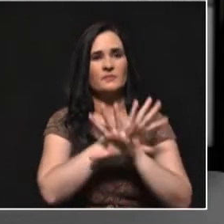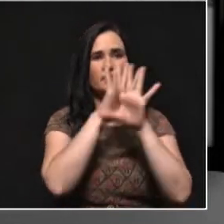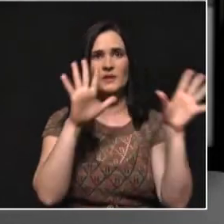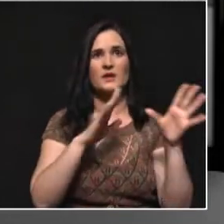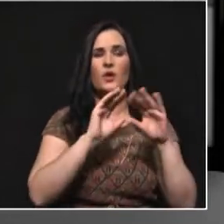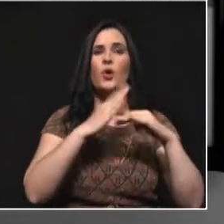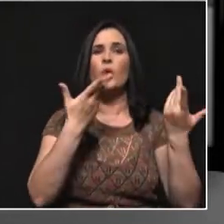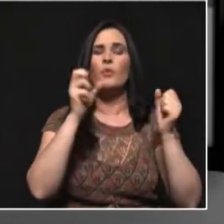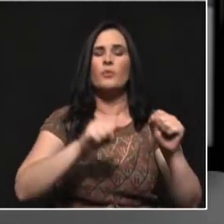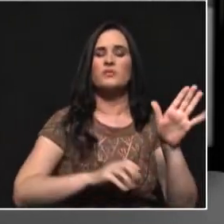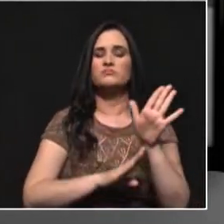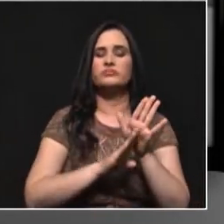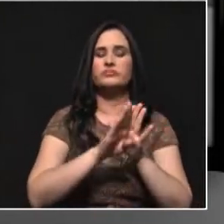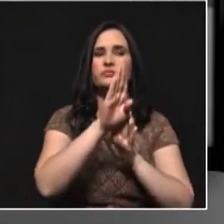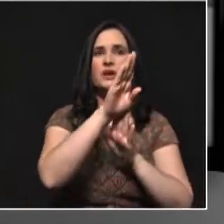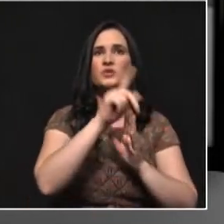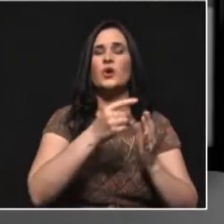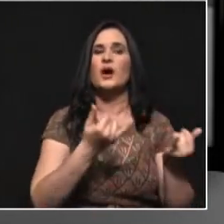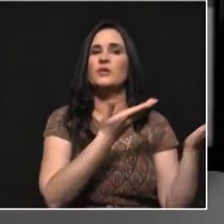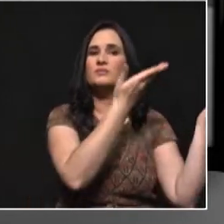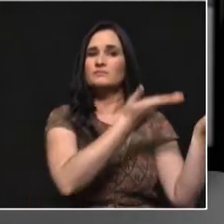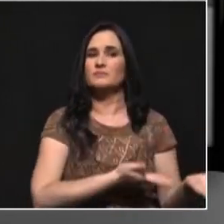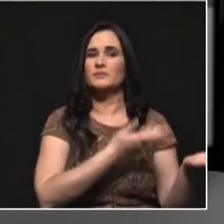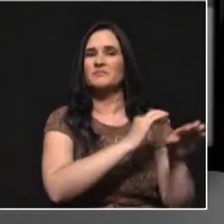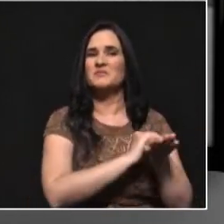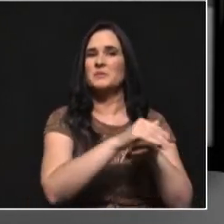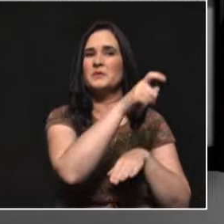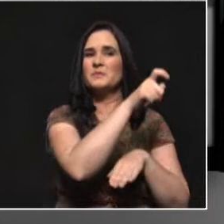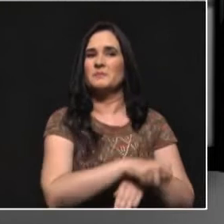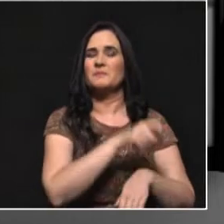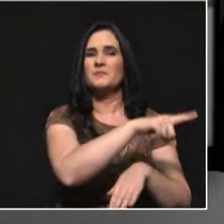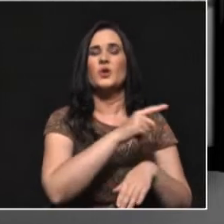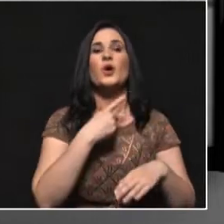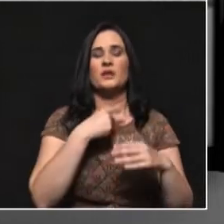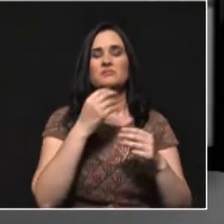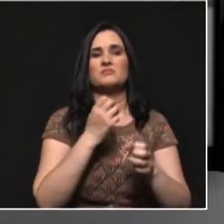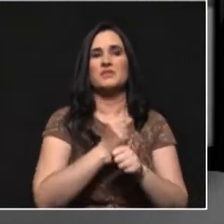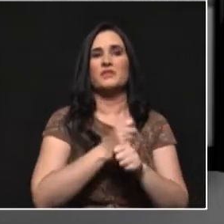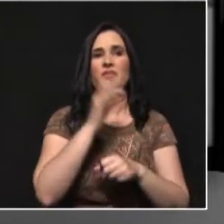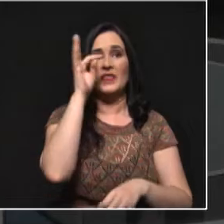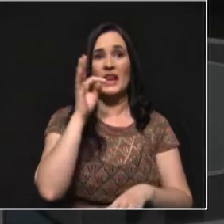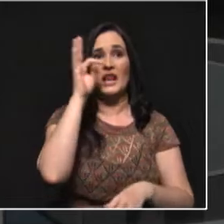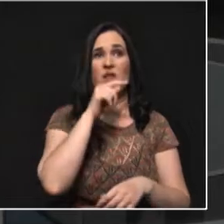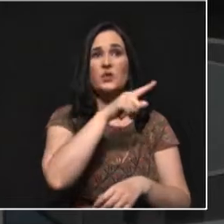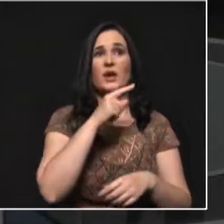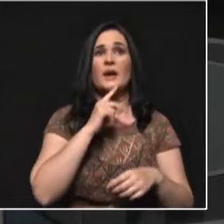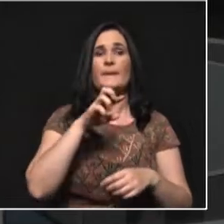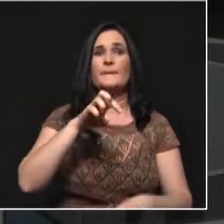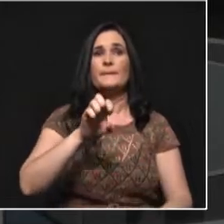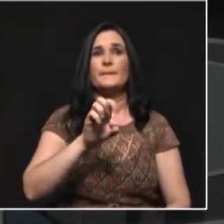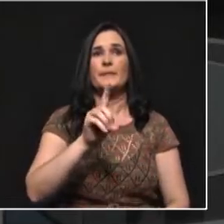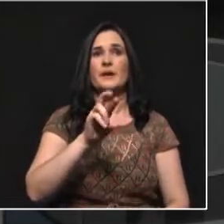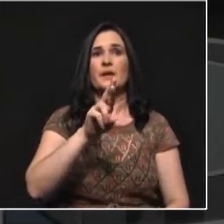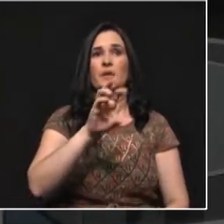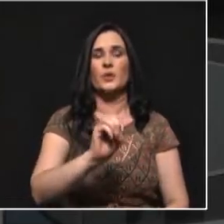el caudal electoral, hemos invitado esta noche a un gran colega y amigo de Teleantioquia, y es el profesor Pedro Piedraíta, quien